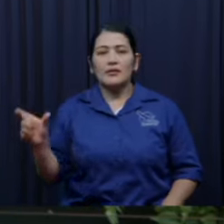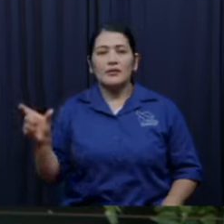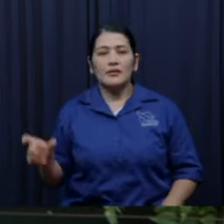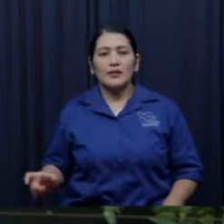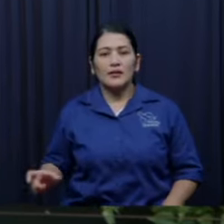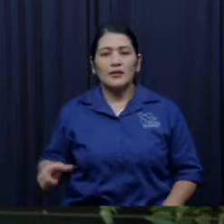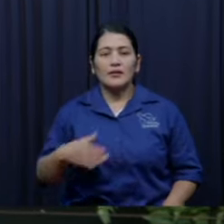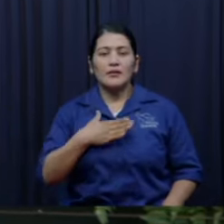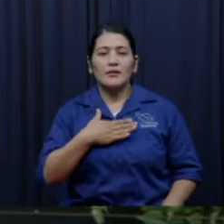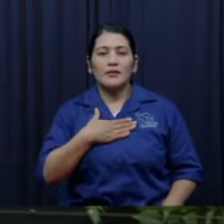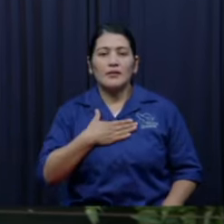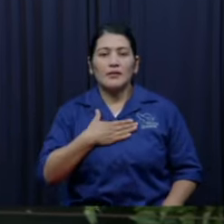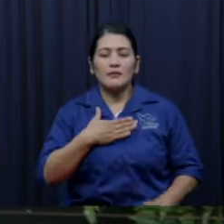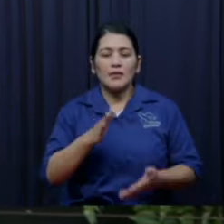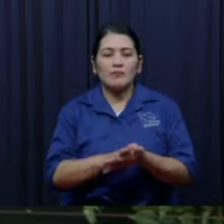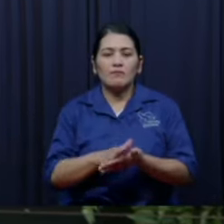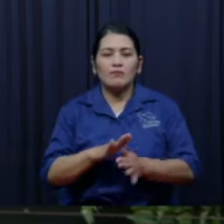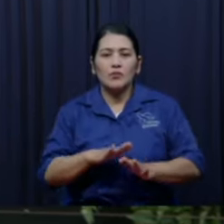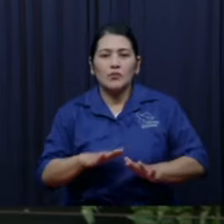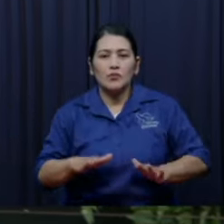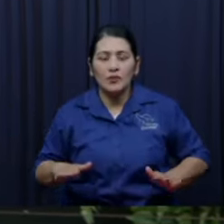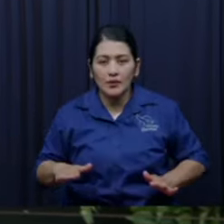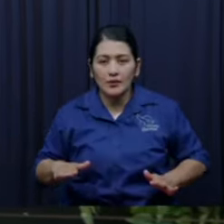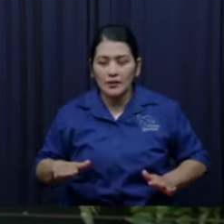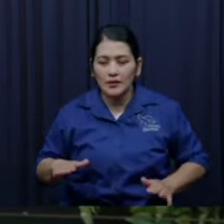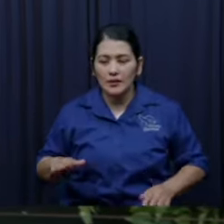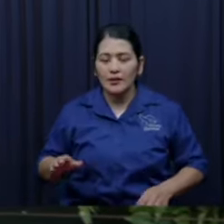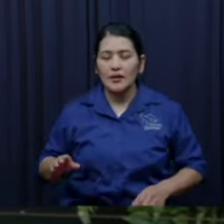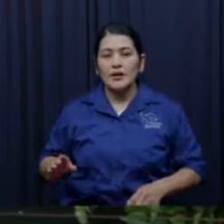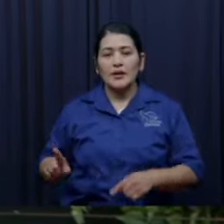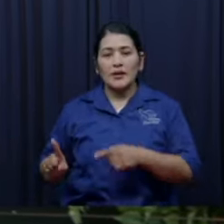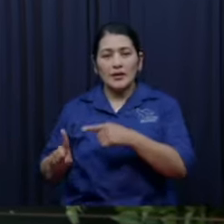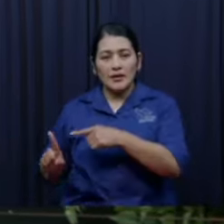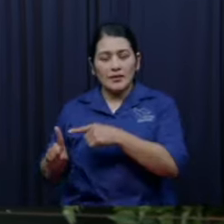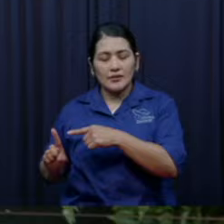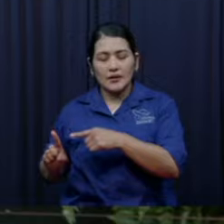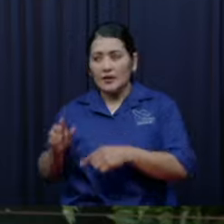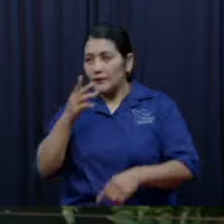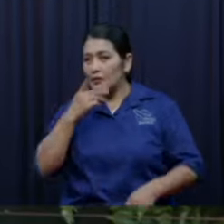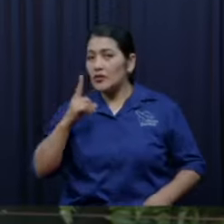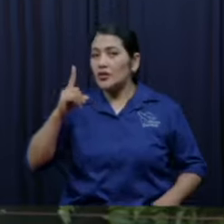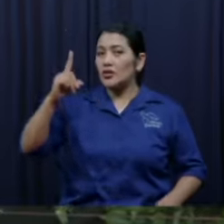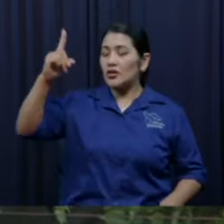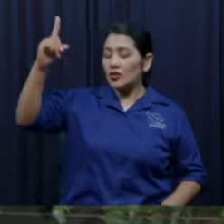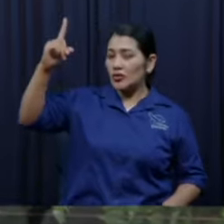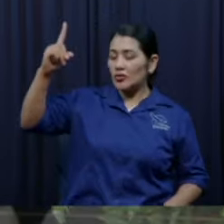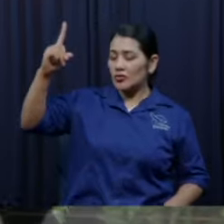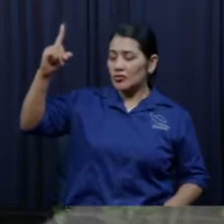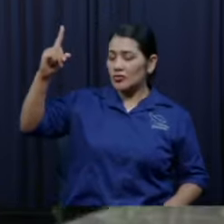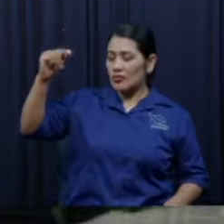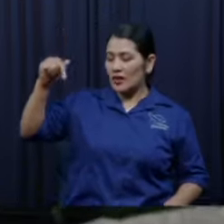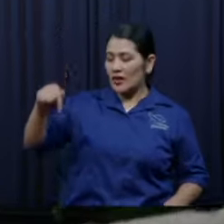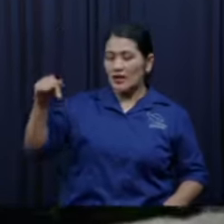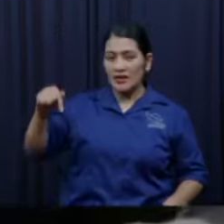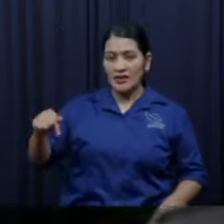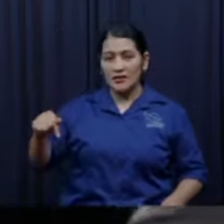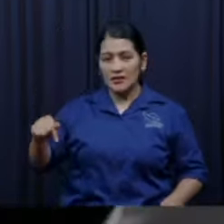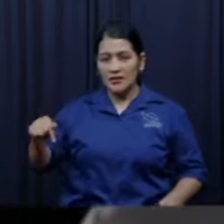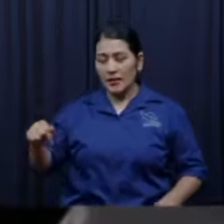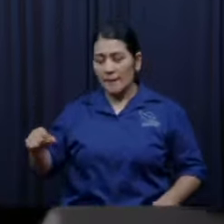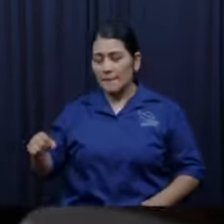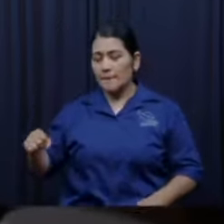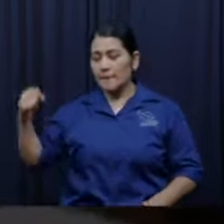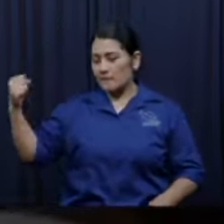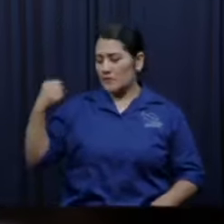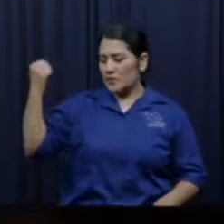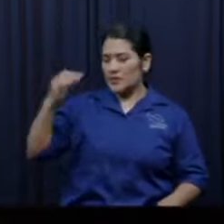sus funciones así que no está totalmente vencida. Entonces cuando haya sido vencida ese último enemigo, entonces